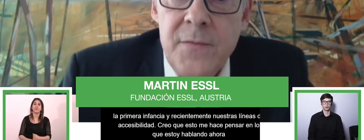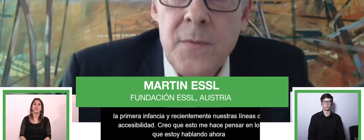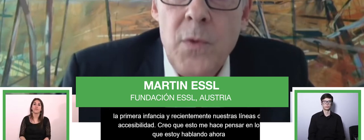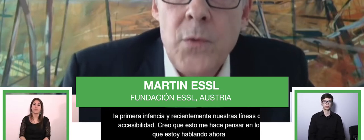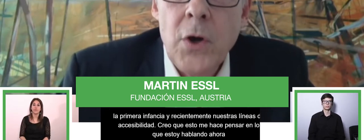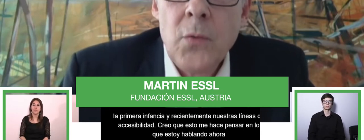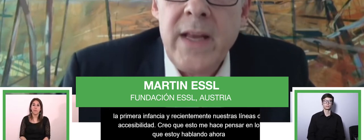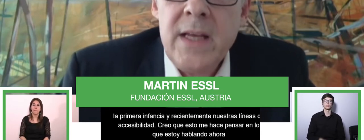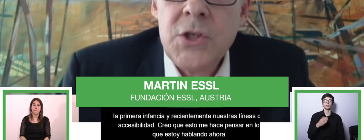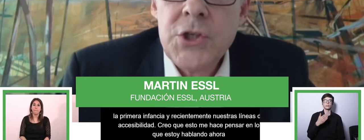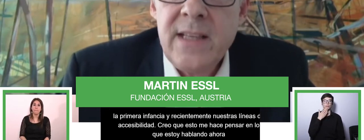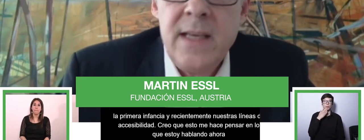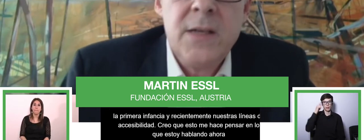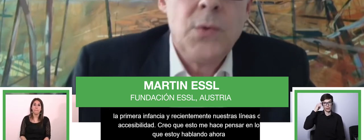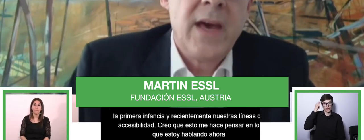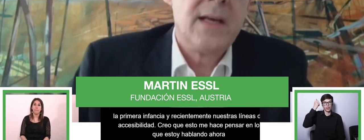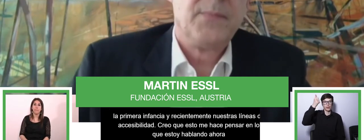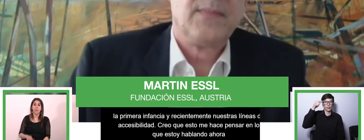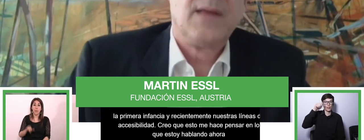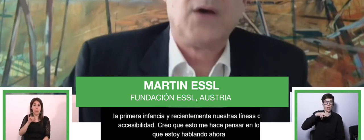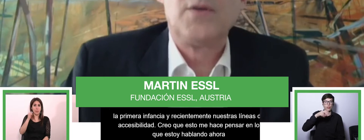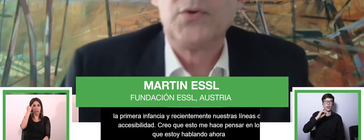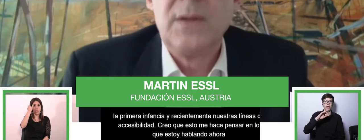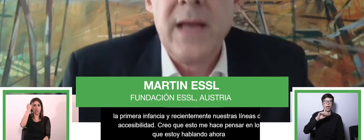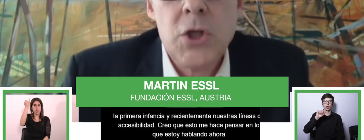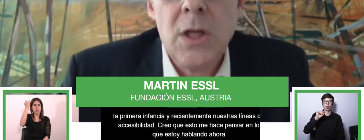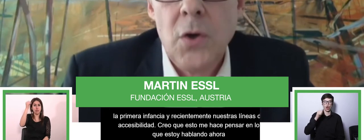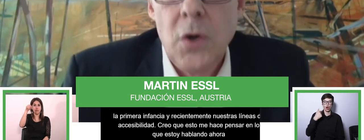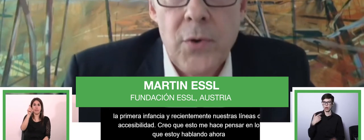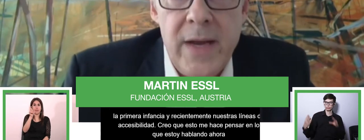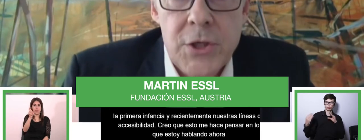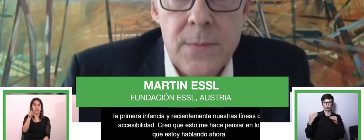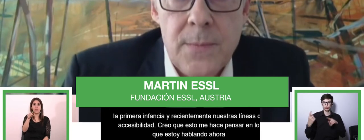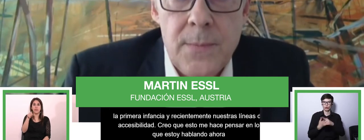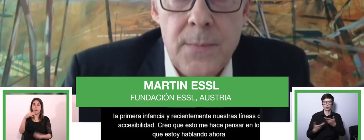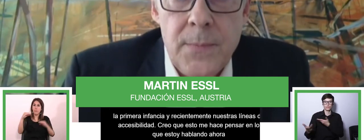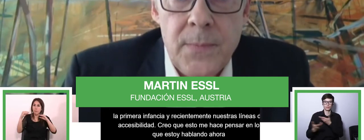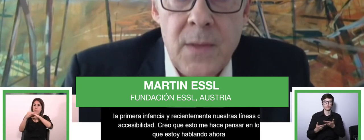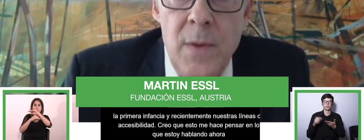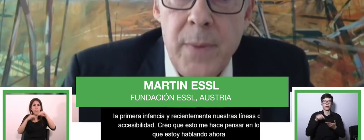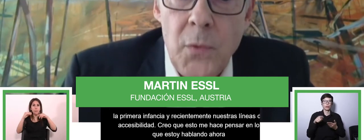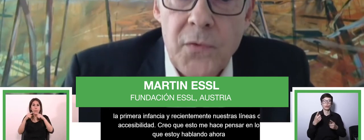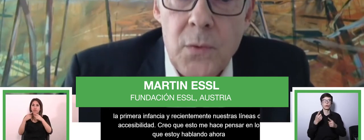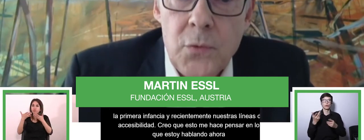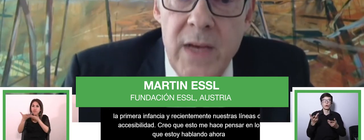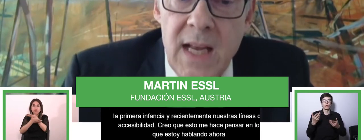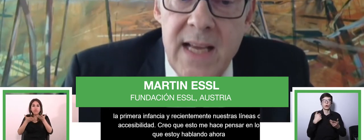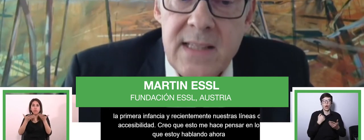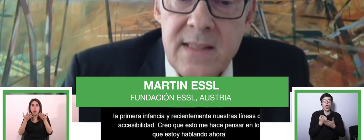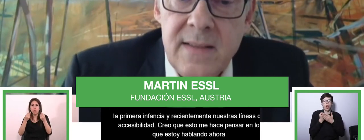En la iniciativa de Carola, ya estábamos hablando sobre una colaboración potencial,